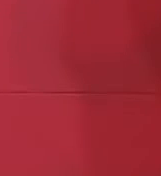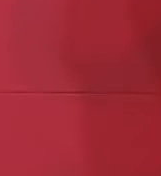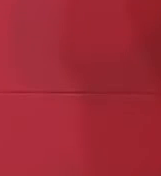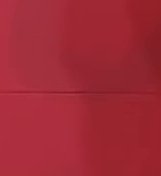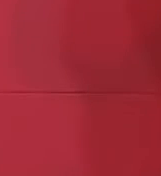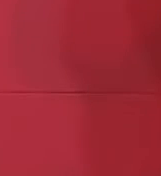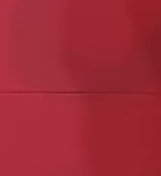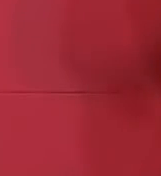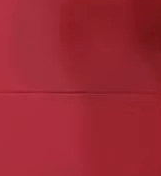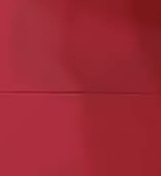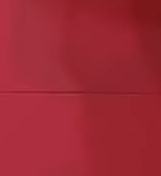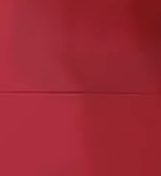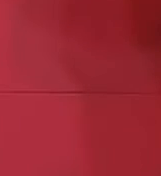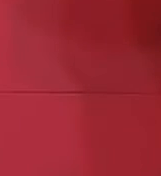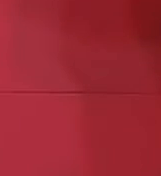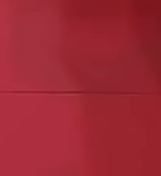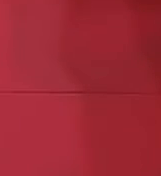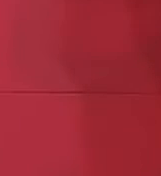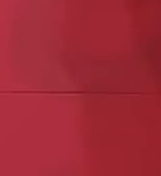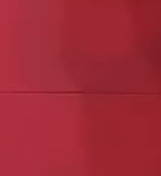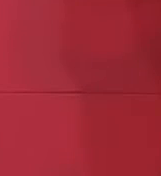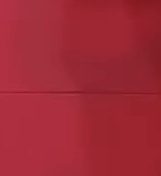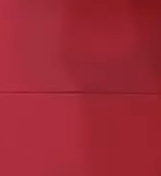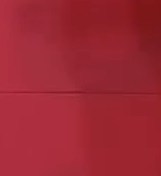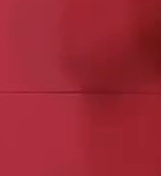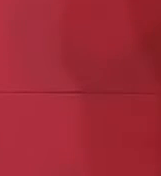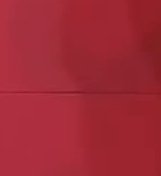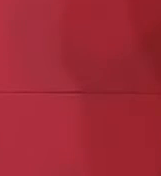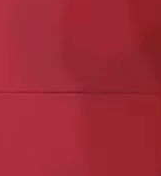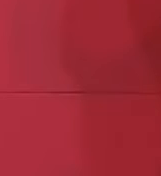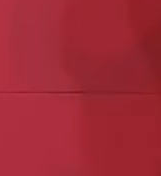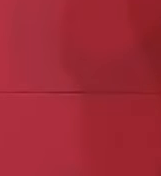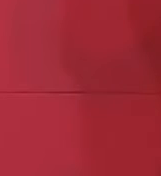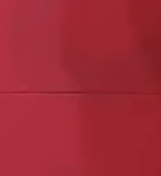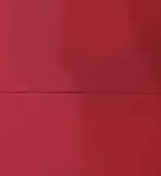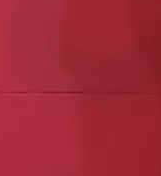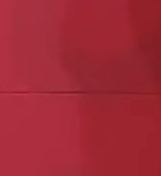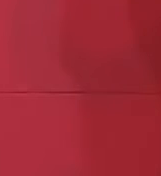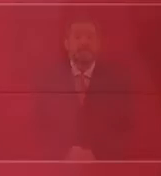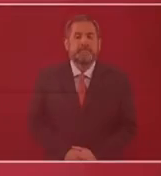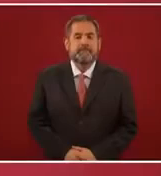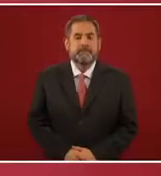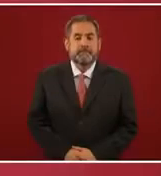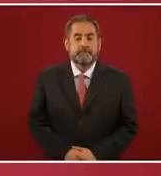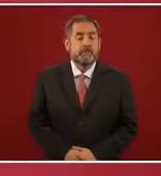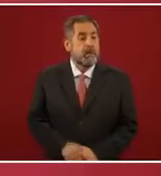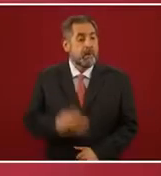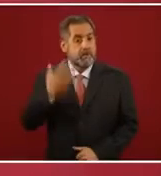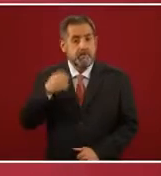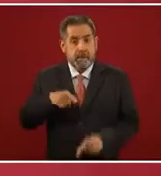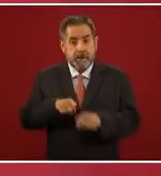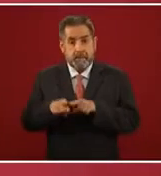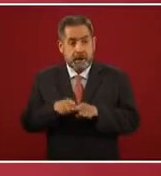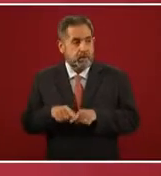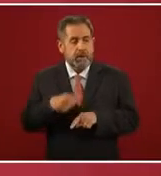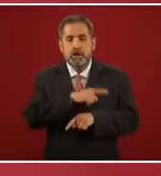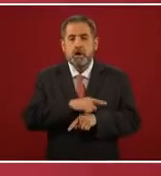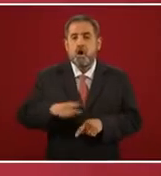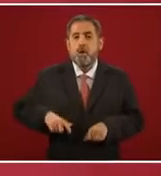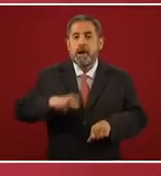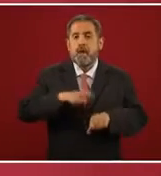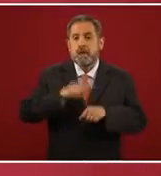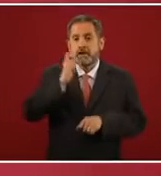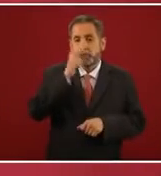como ya había dado a conocer esto, me lo comentó el gobernador de Chihuahua,